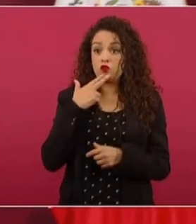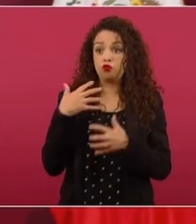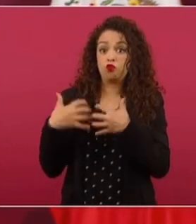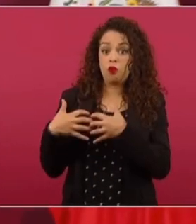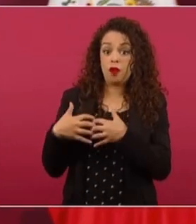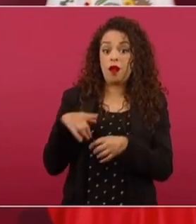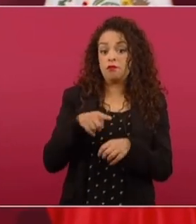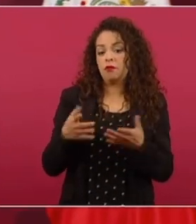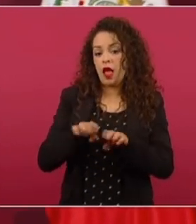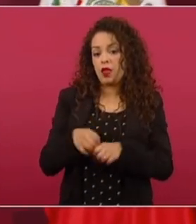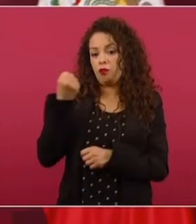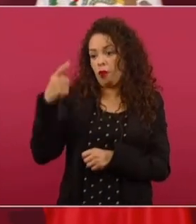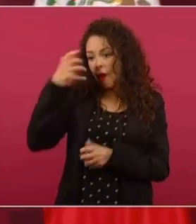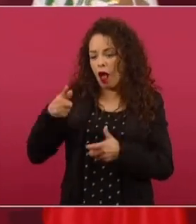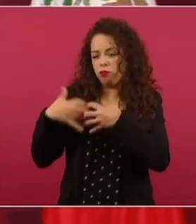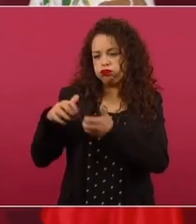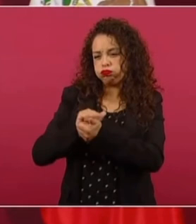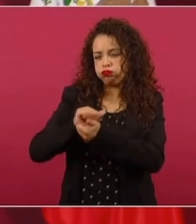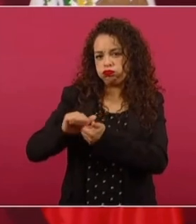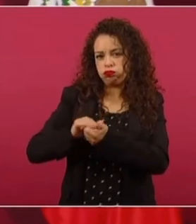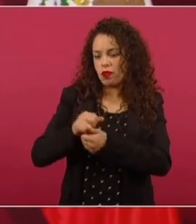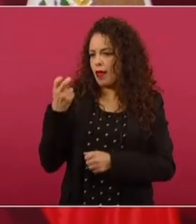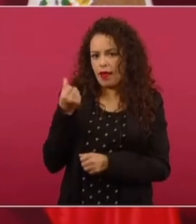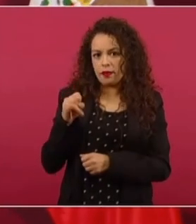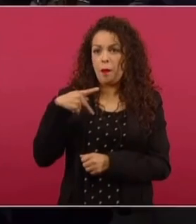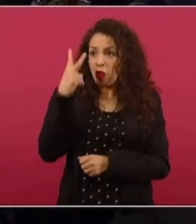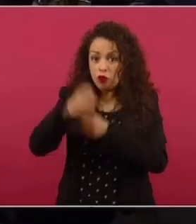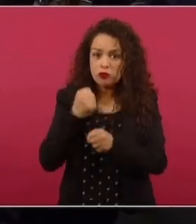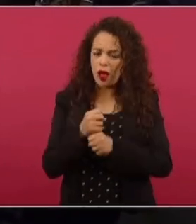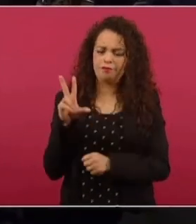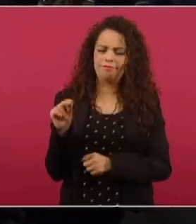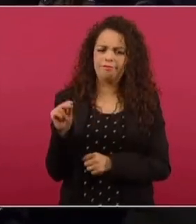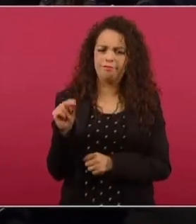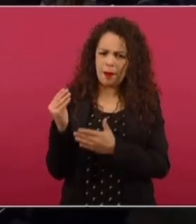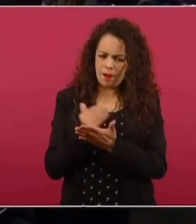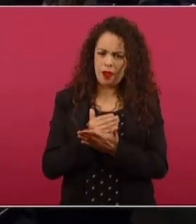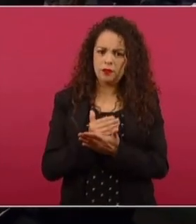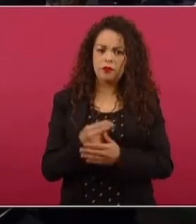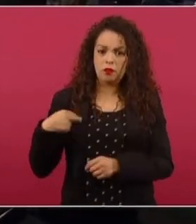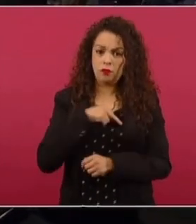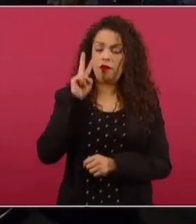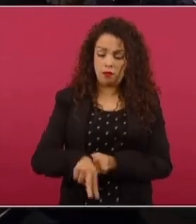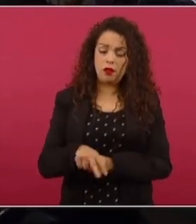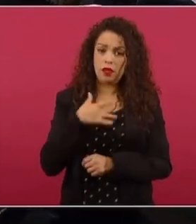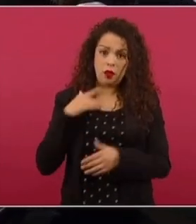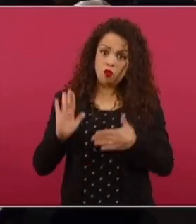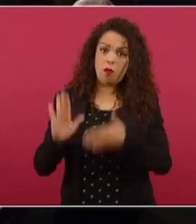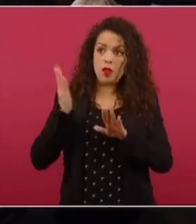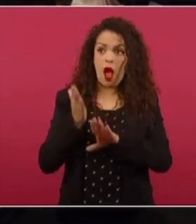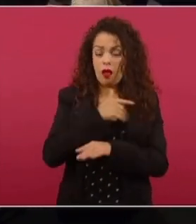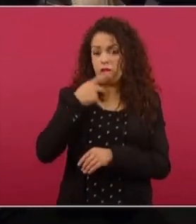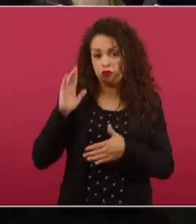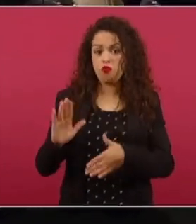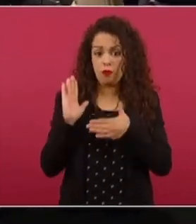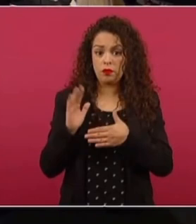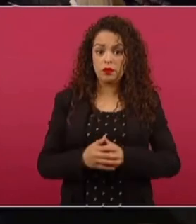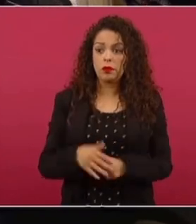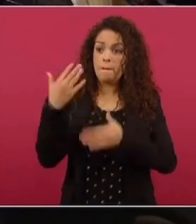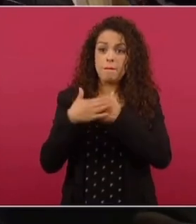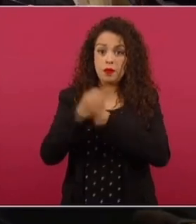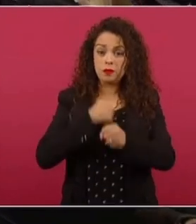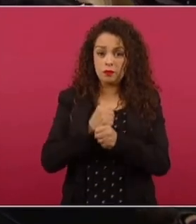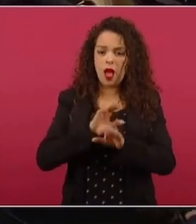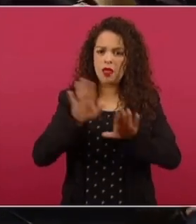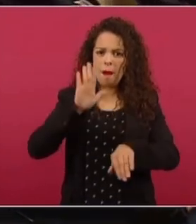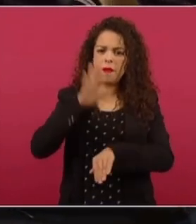especializado en la refinación. Ese es el proceso, pero no son dos años. Nosotros tenemos el compromiso y vamos a cumplir de que el año próximo ya dejamos de comprar las